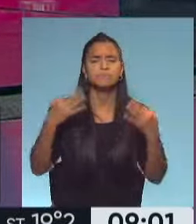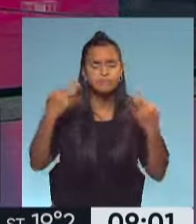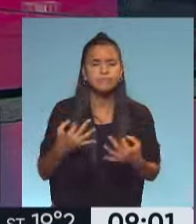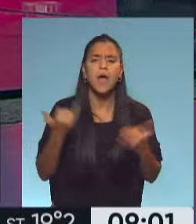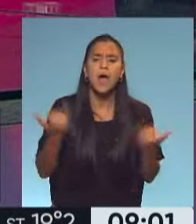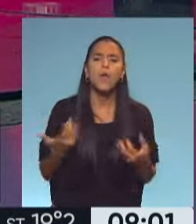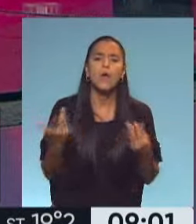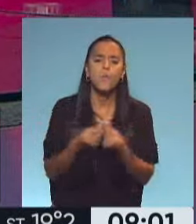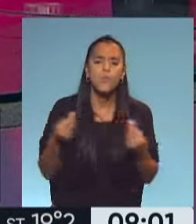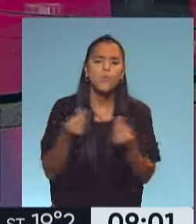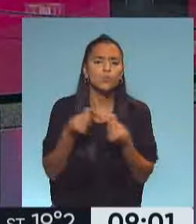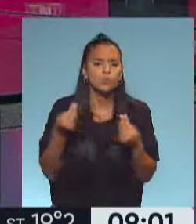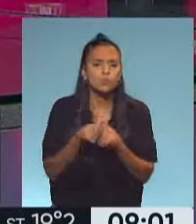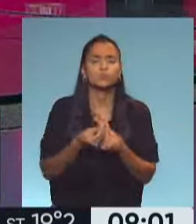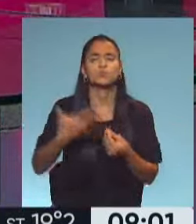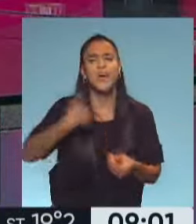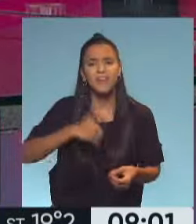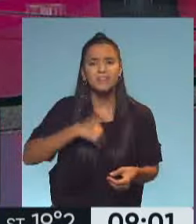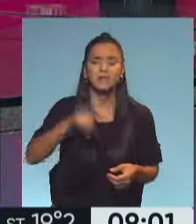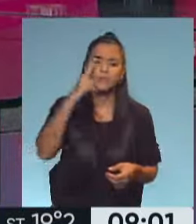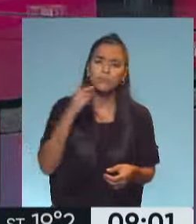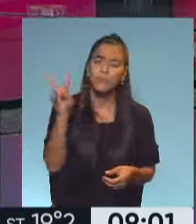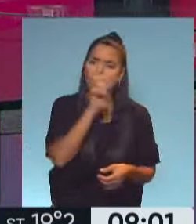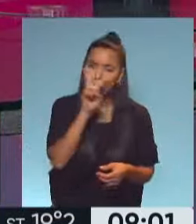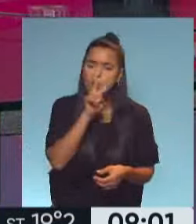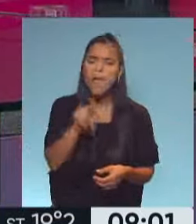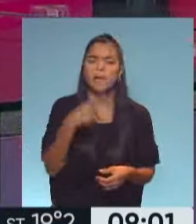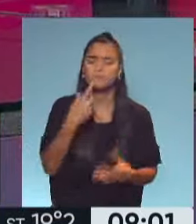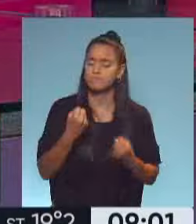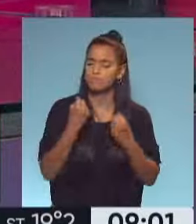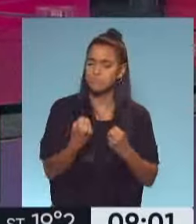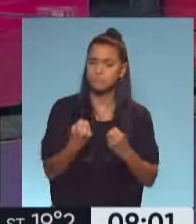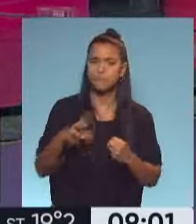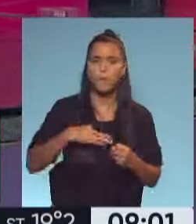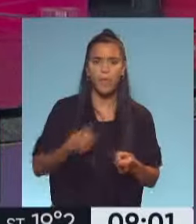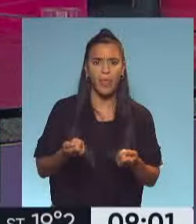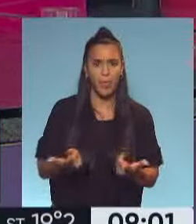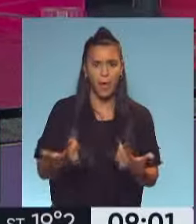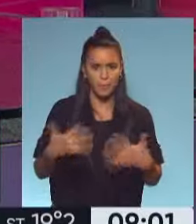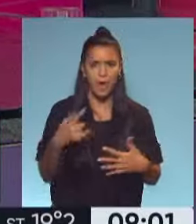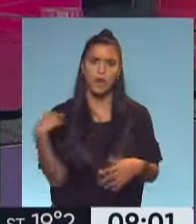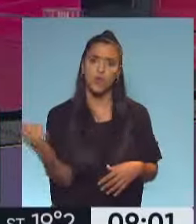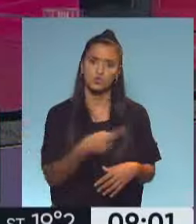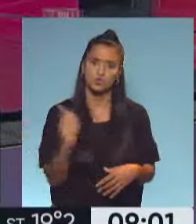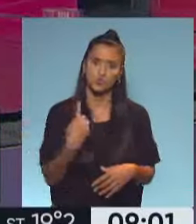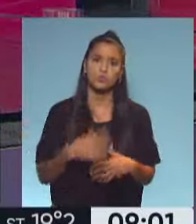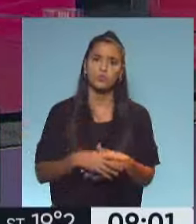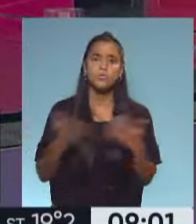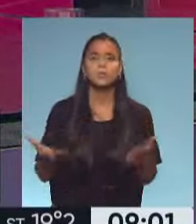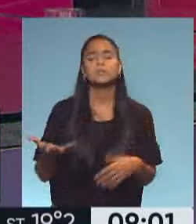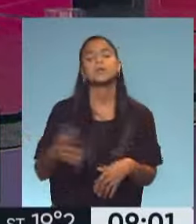hubo muchos, muchos argentinos y argentinas que pusieron su vida a disposición de nosotros, de los demás,